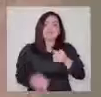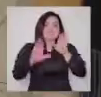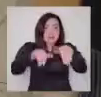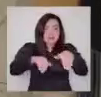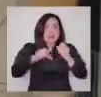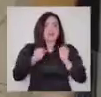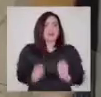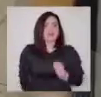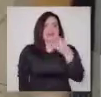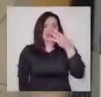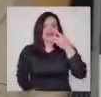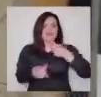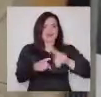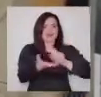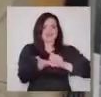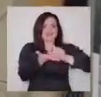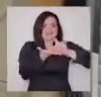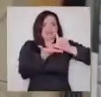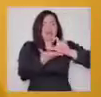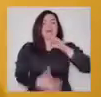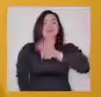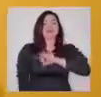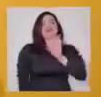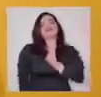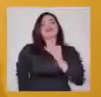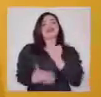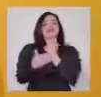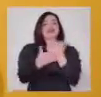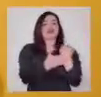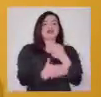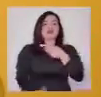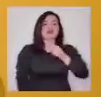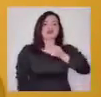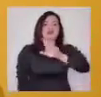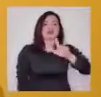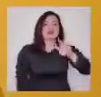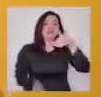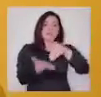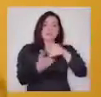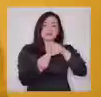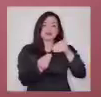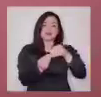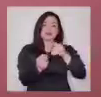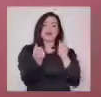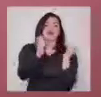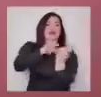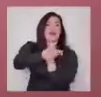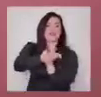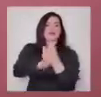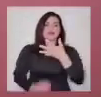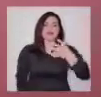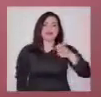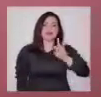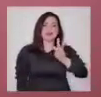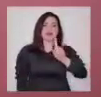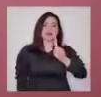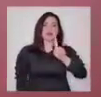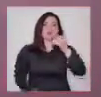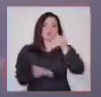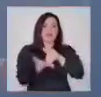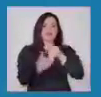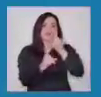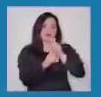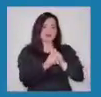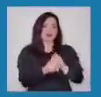mismo podríamos triplicar la pensión básica solidaria de 177 mil pesos mensuales a 531 mil